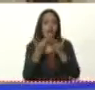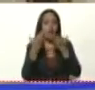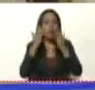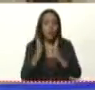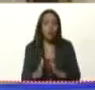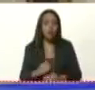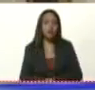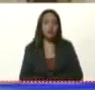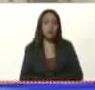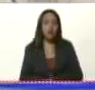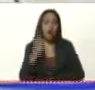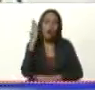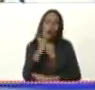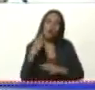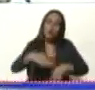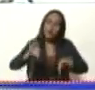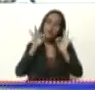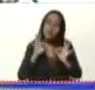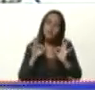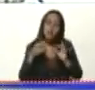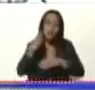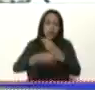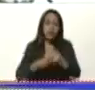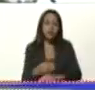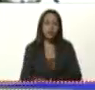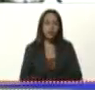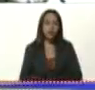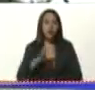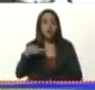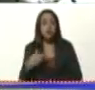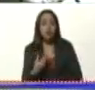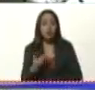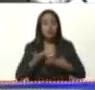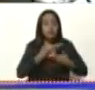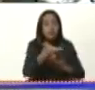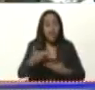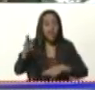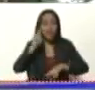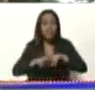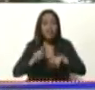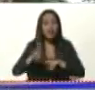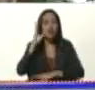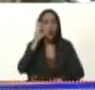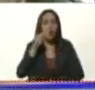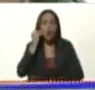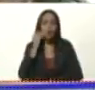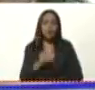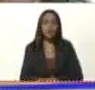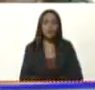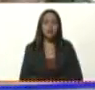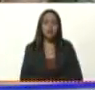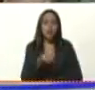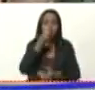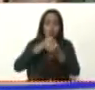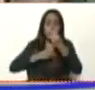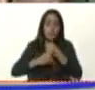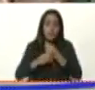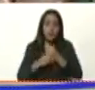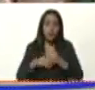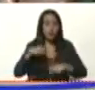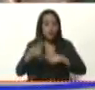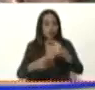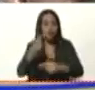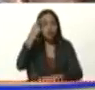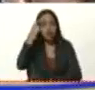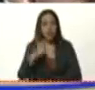es una orden muy especial que estoy dando para garantizarle a niños, niñas y jóvenes su alimentación diaria